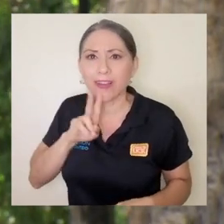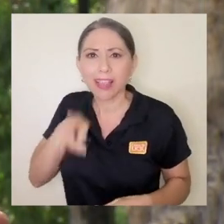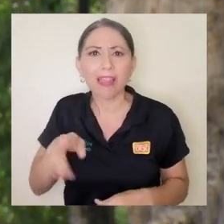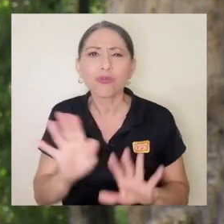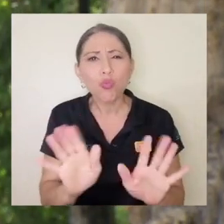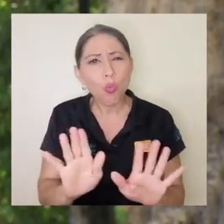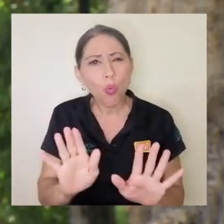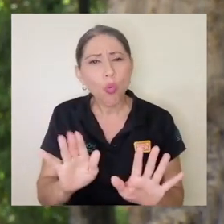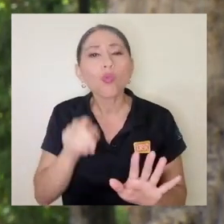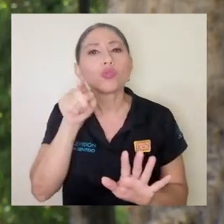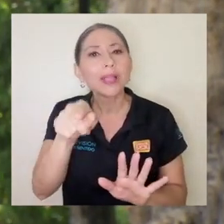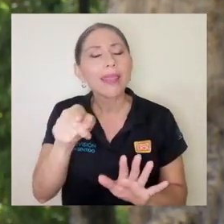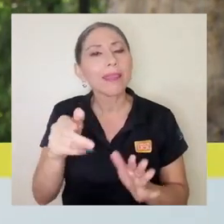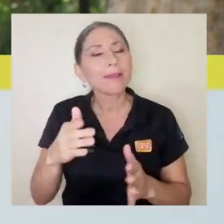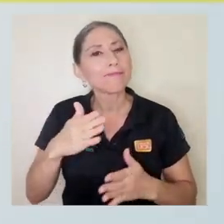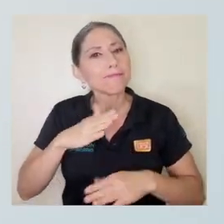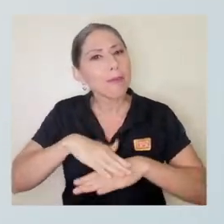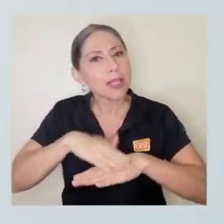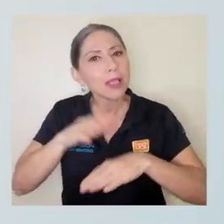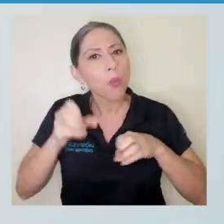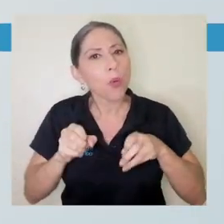No, date la oportunidad de sentir.